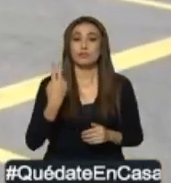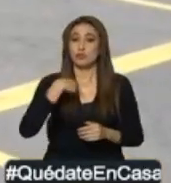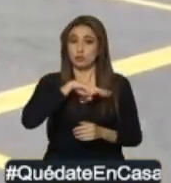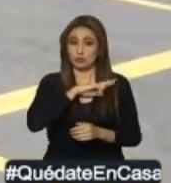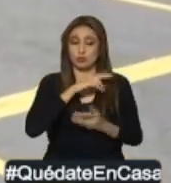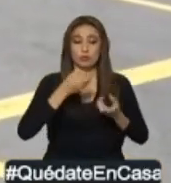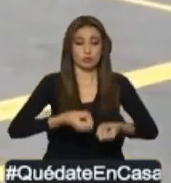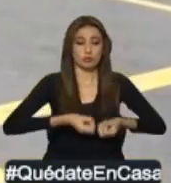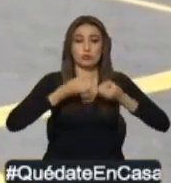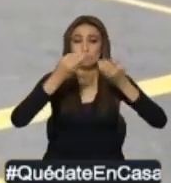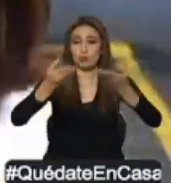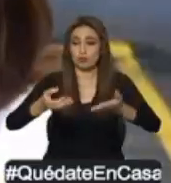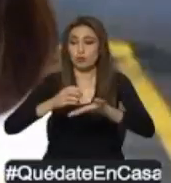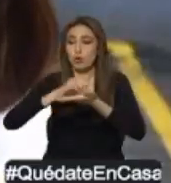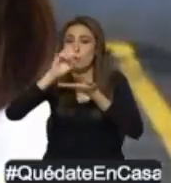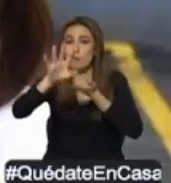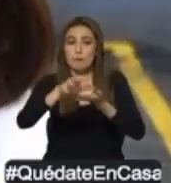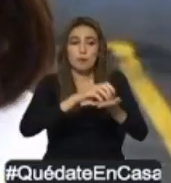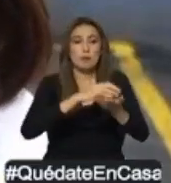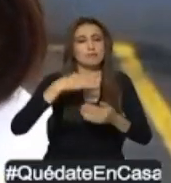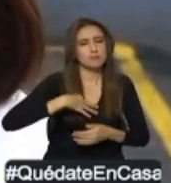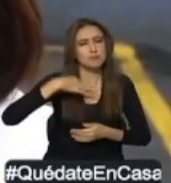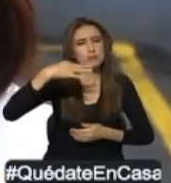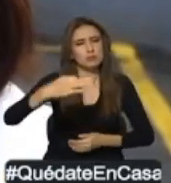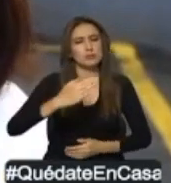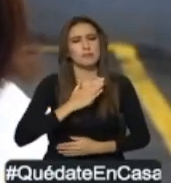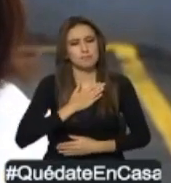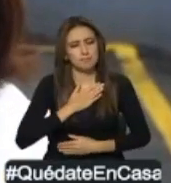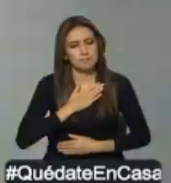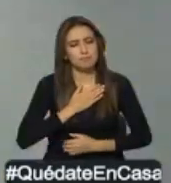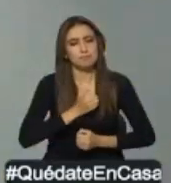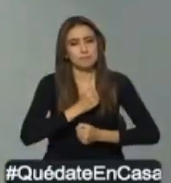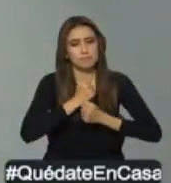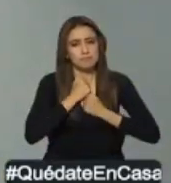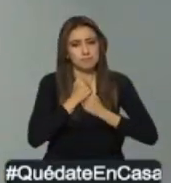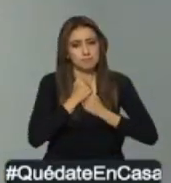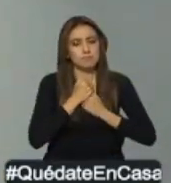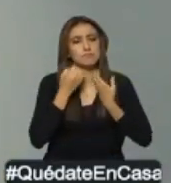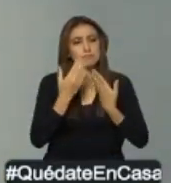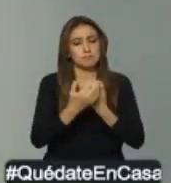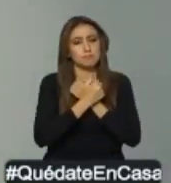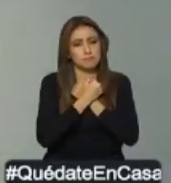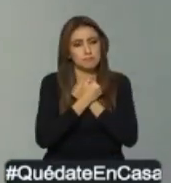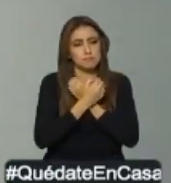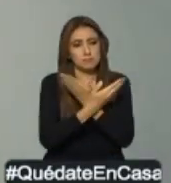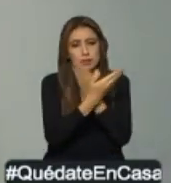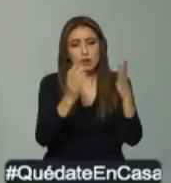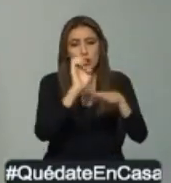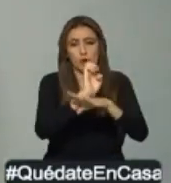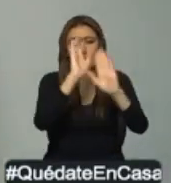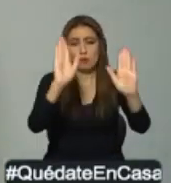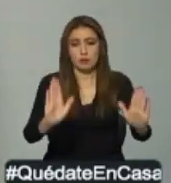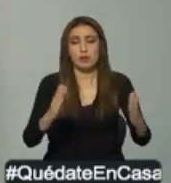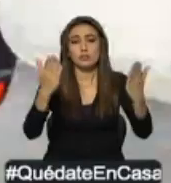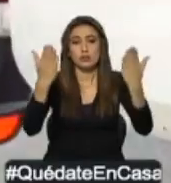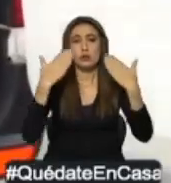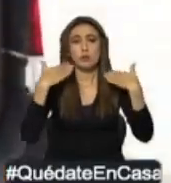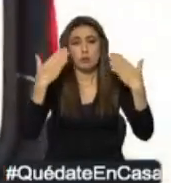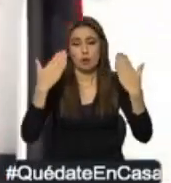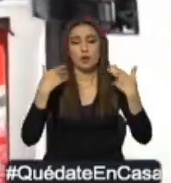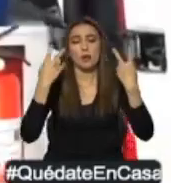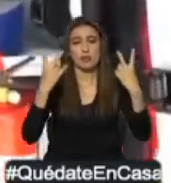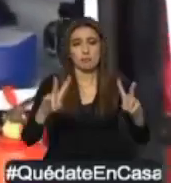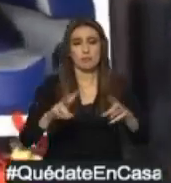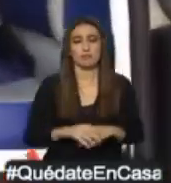todas con la mejor buena voluntad y con el mayor cariño hacia todos nuestros compatriotas goyaquileños y del país